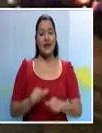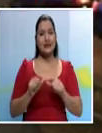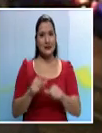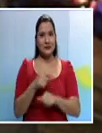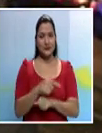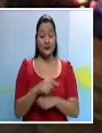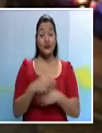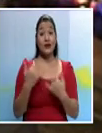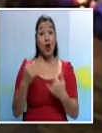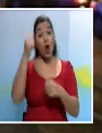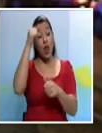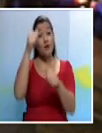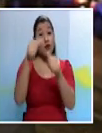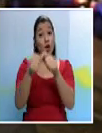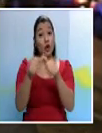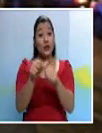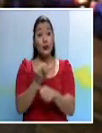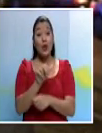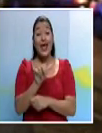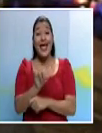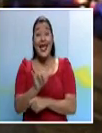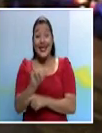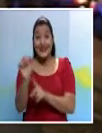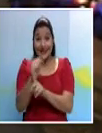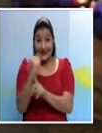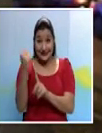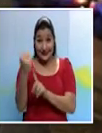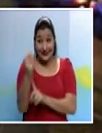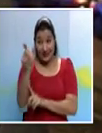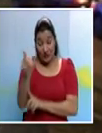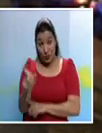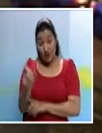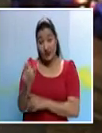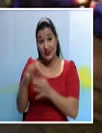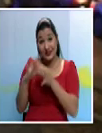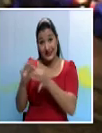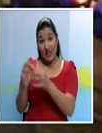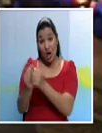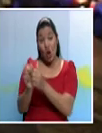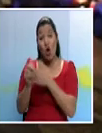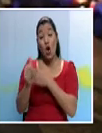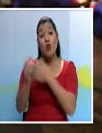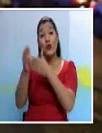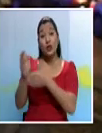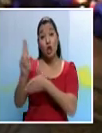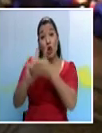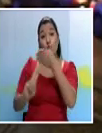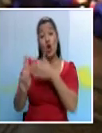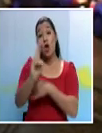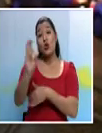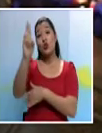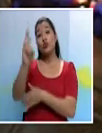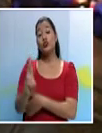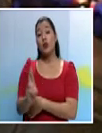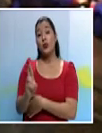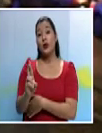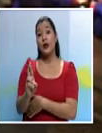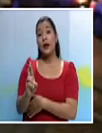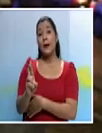Recordemos que esta situación que compromete al rector de la Universidad de Costa Rica, Henning Jensen, es porque